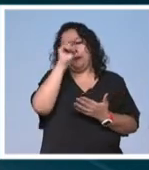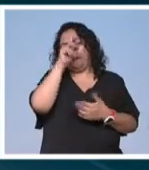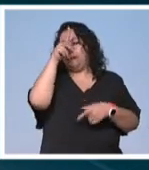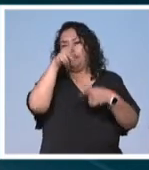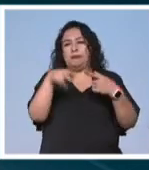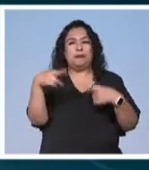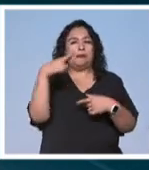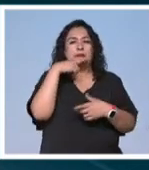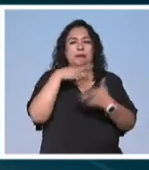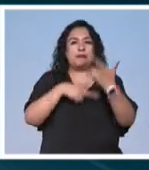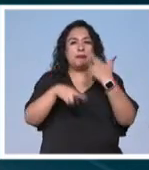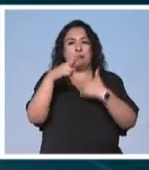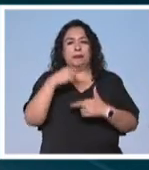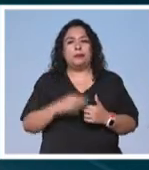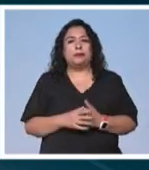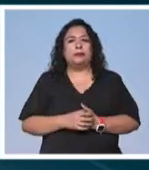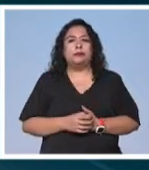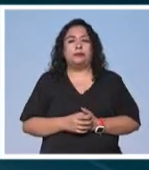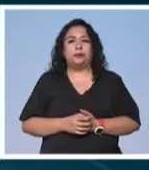una brevísima pausa ya volvemos